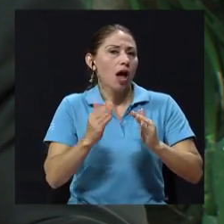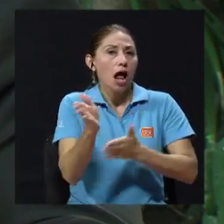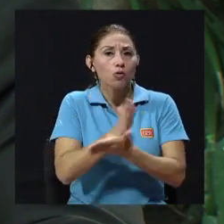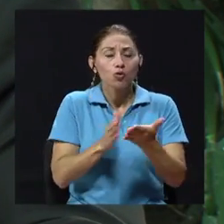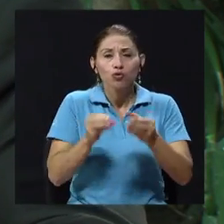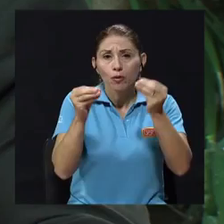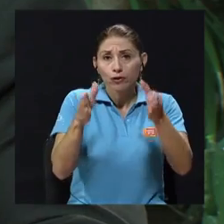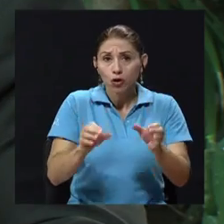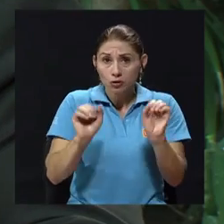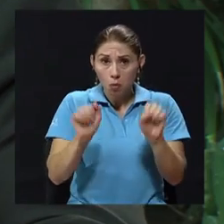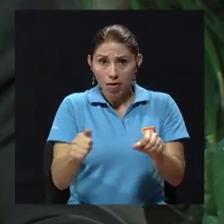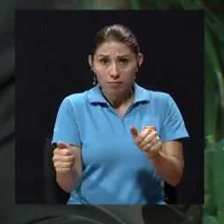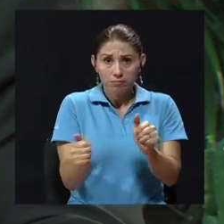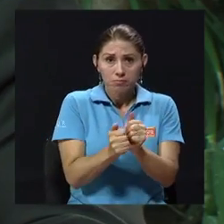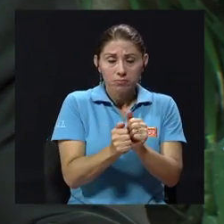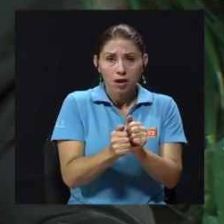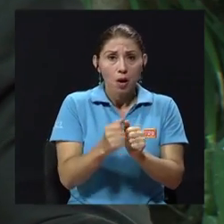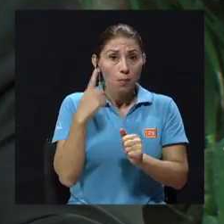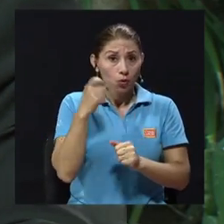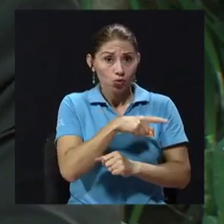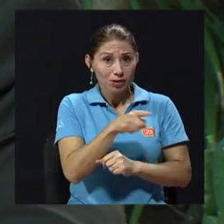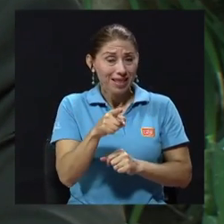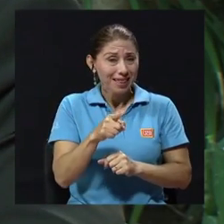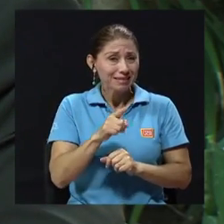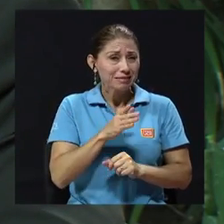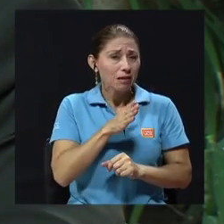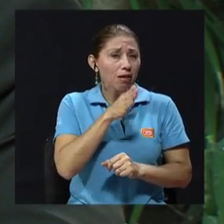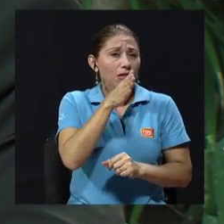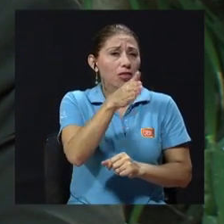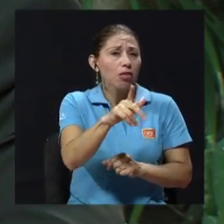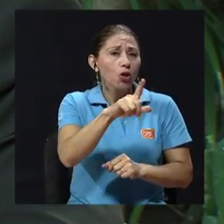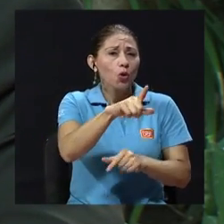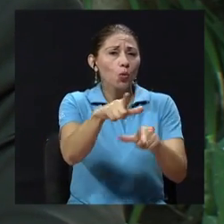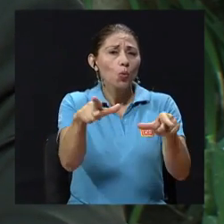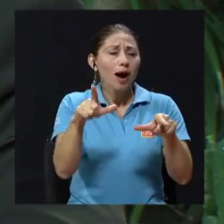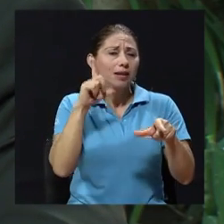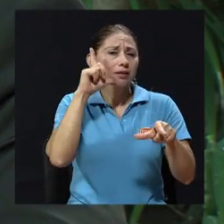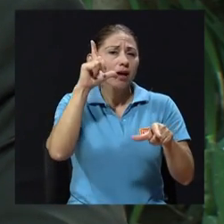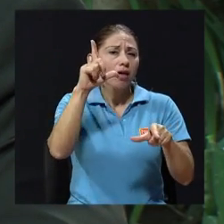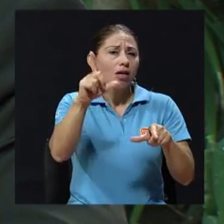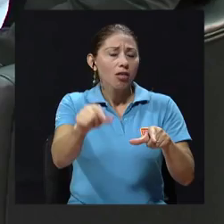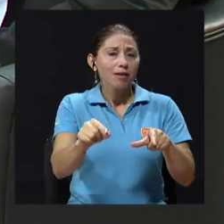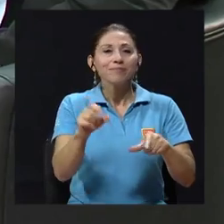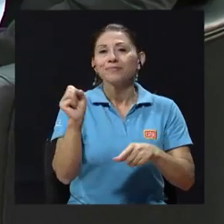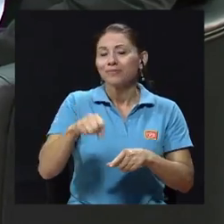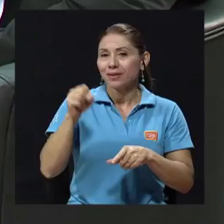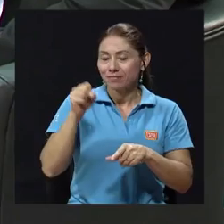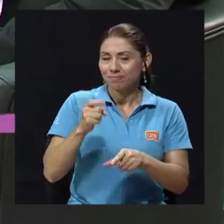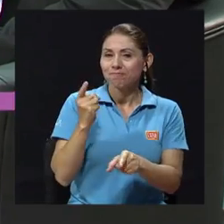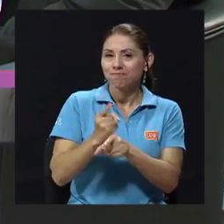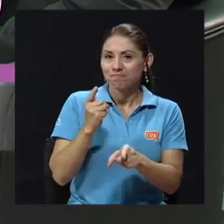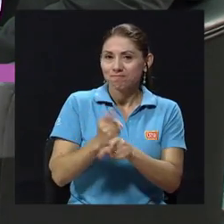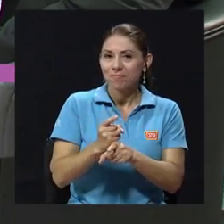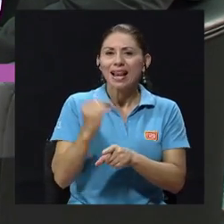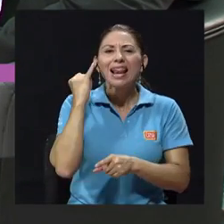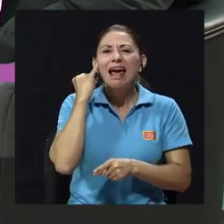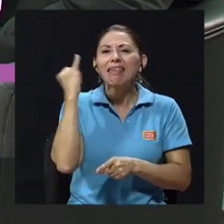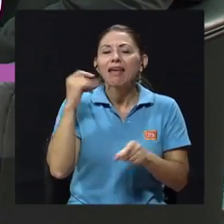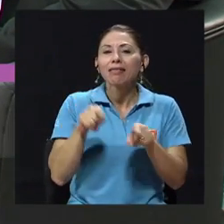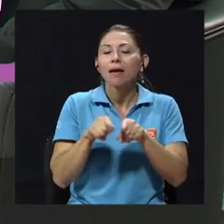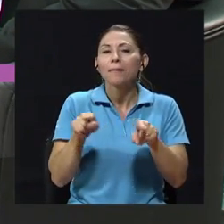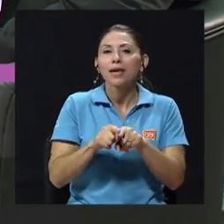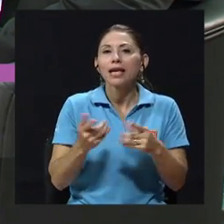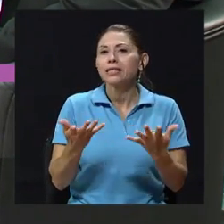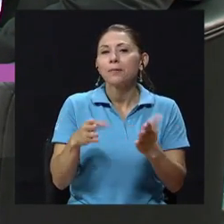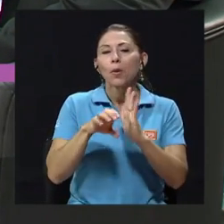puedan acompañar esta labor? Pero tengo entendido que van a zonas rurales, también a desarrollar mucho. Por supuesto. La idea es poder también